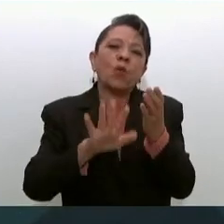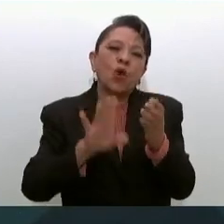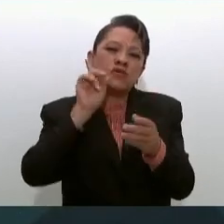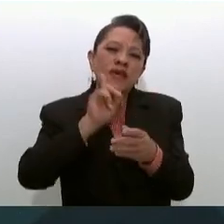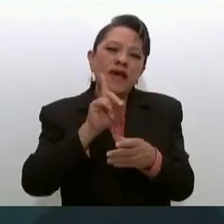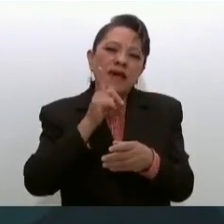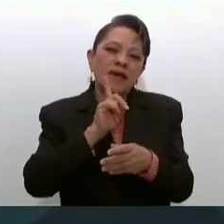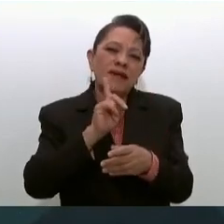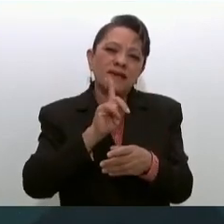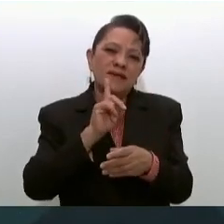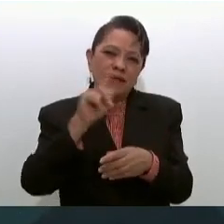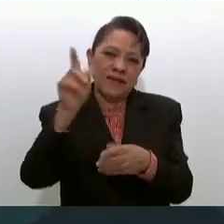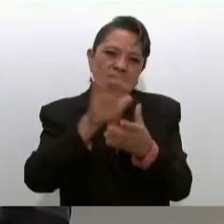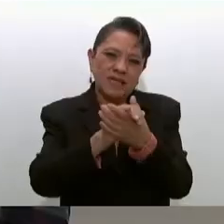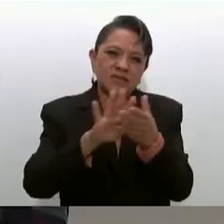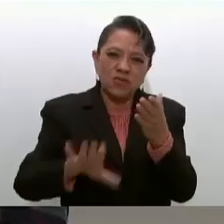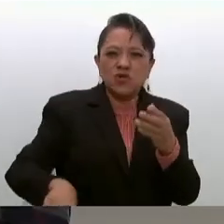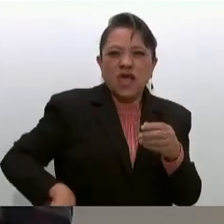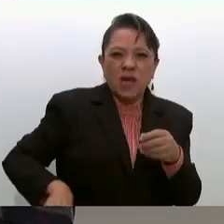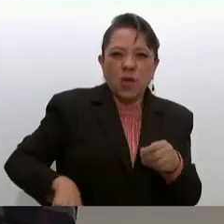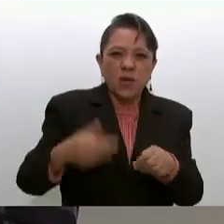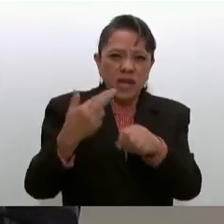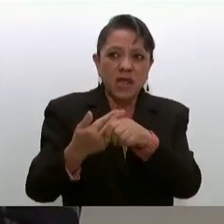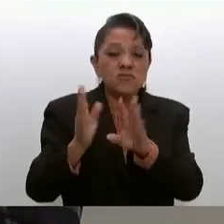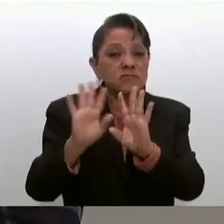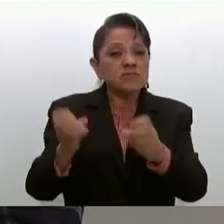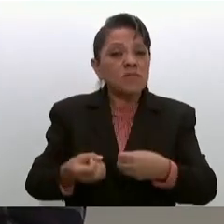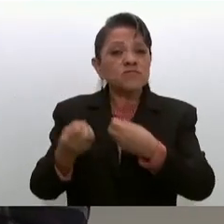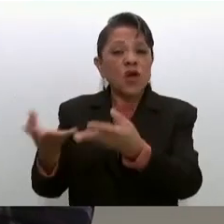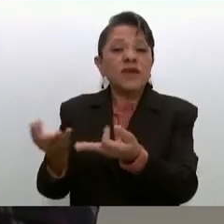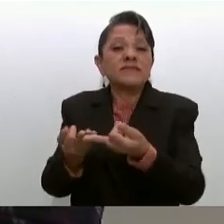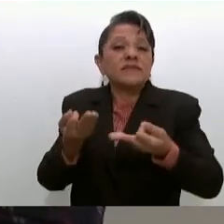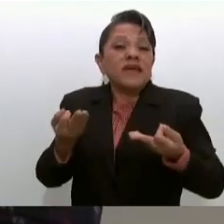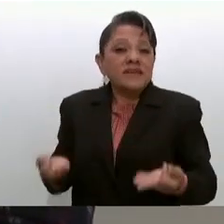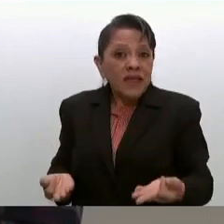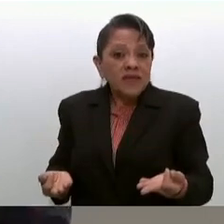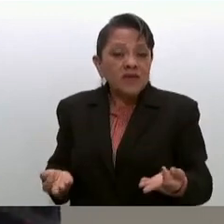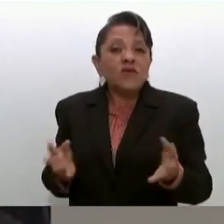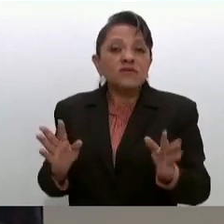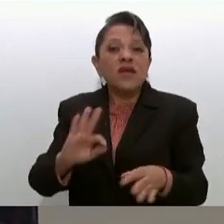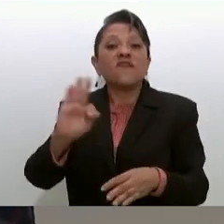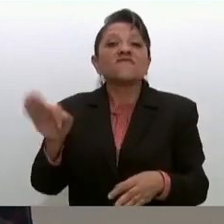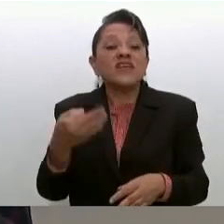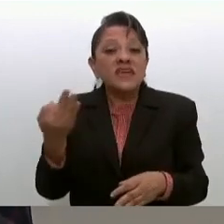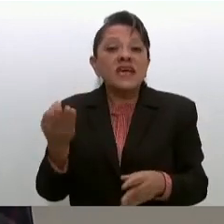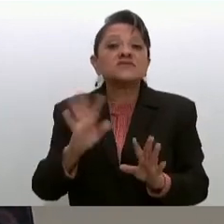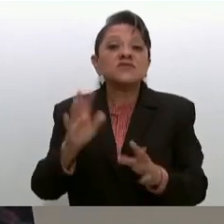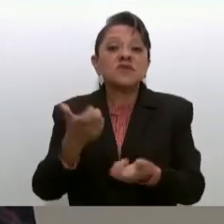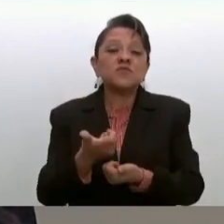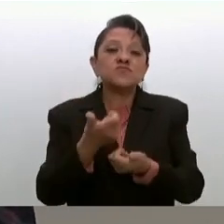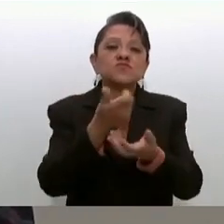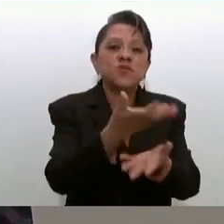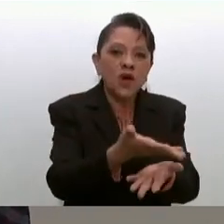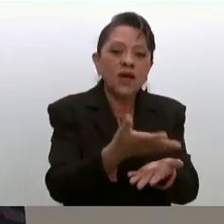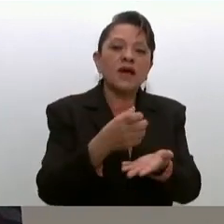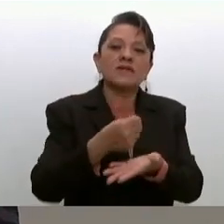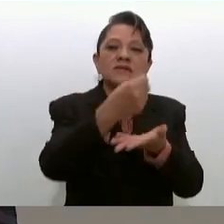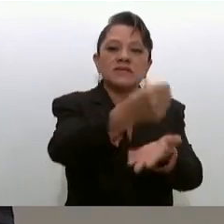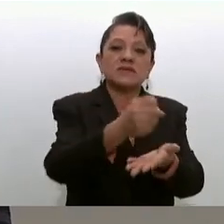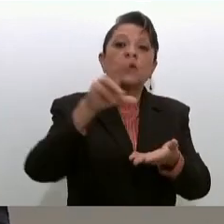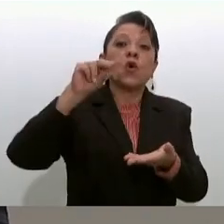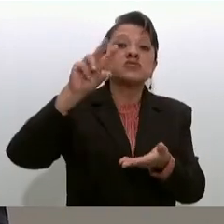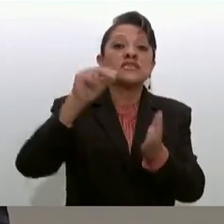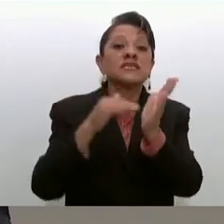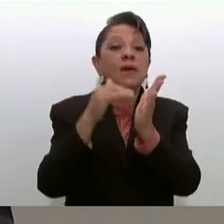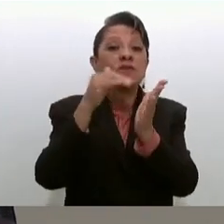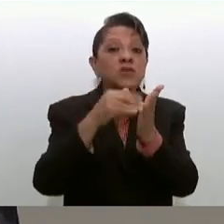nos aportaron el terreno y la federación va a destinar 80 millones de pesos para construir